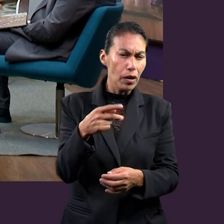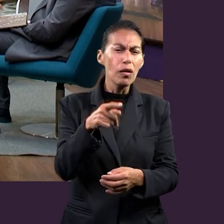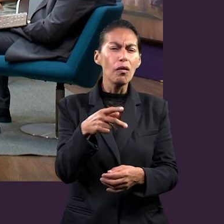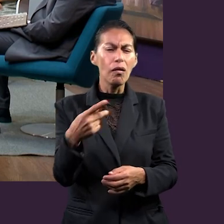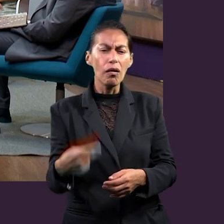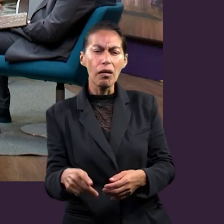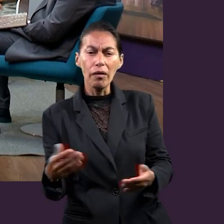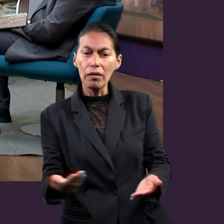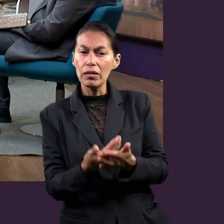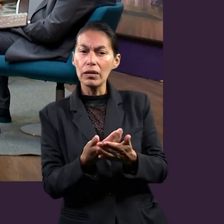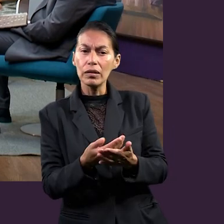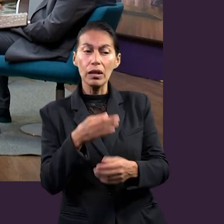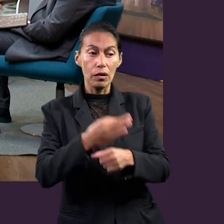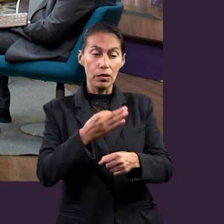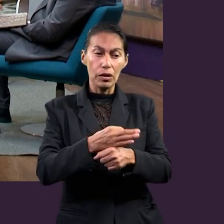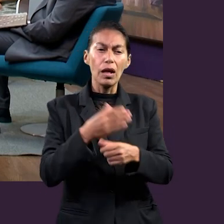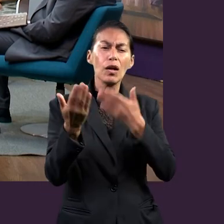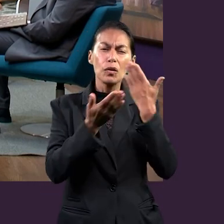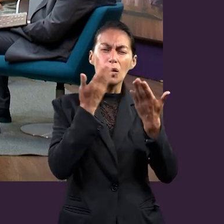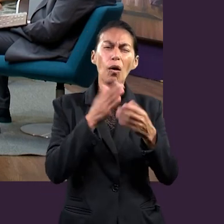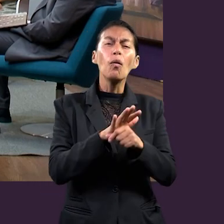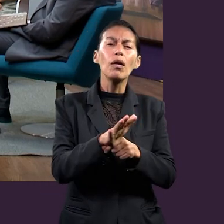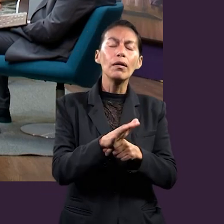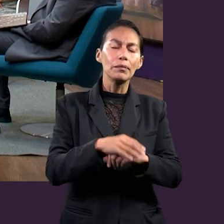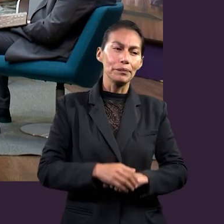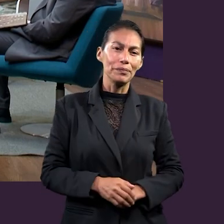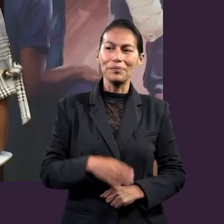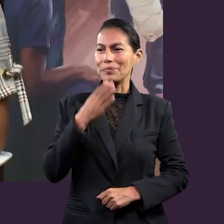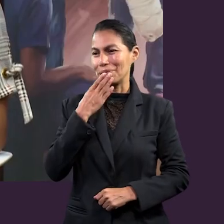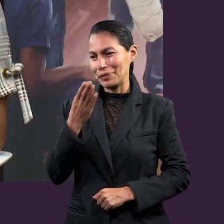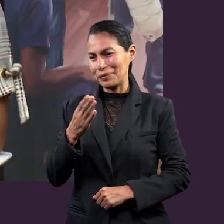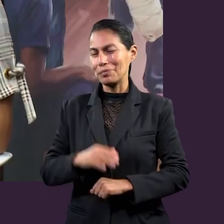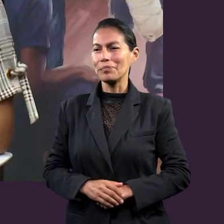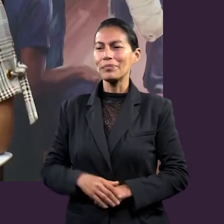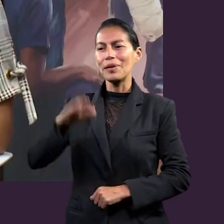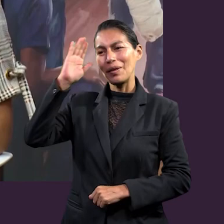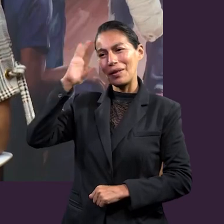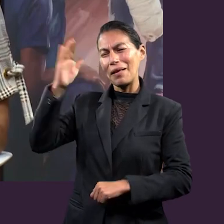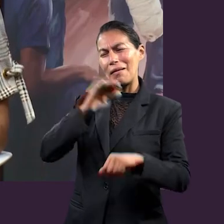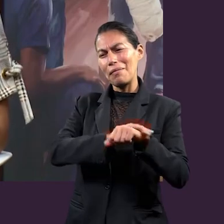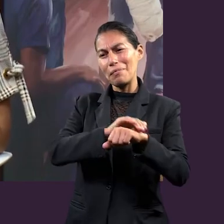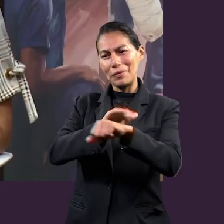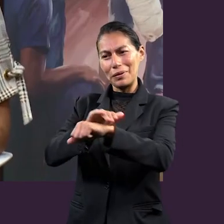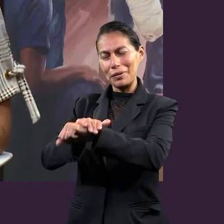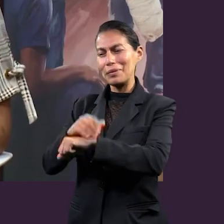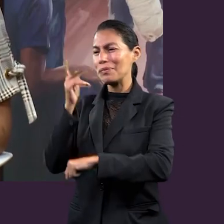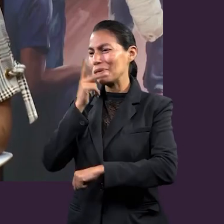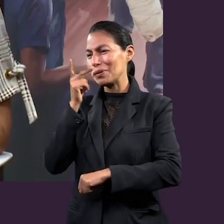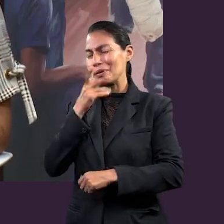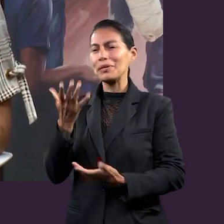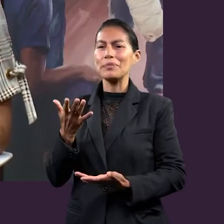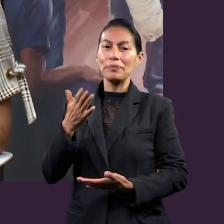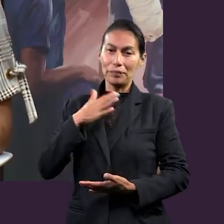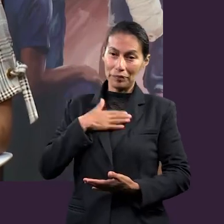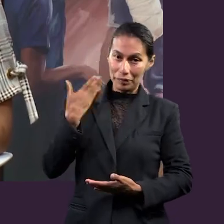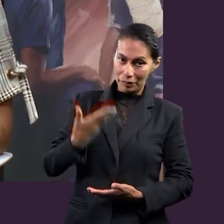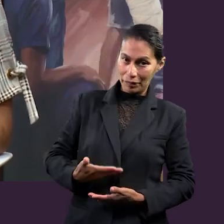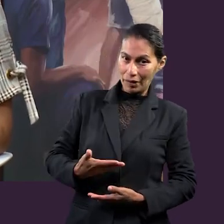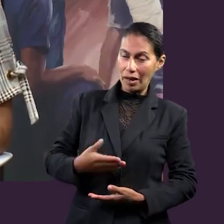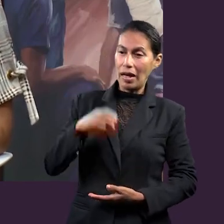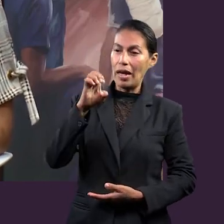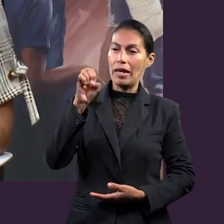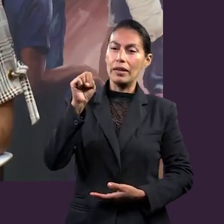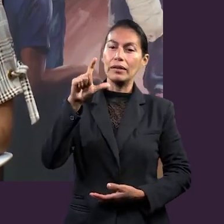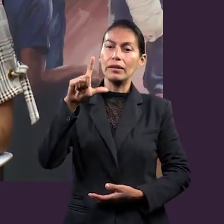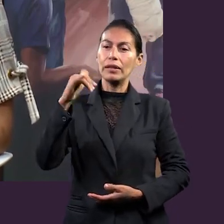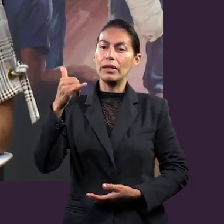nombre, de dónde eres y qué estás estudiando en esta casa de estudios. Muy bien. Hola, amigos, hola, pastor y compañeros. Mi nombre es